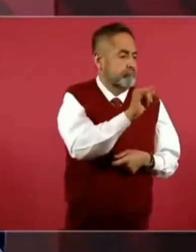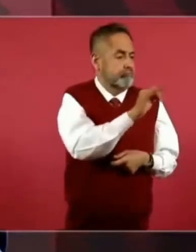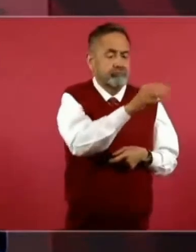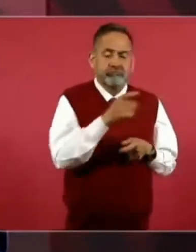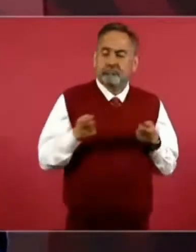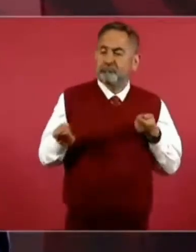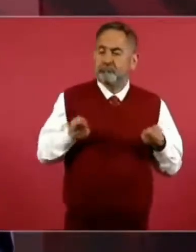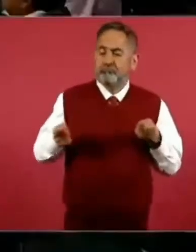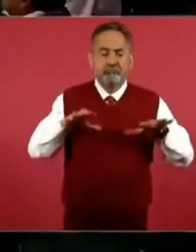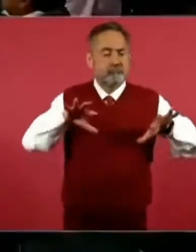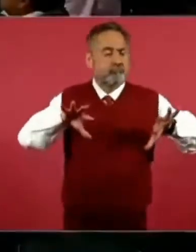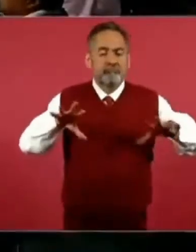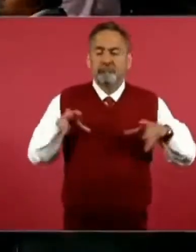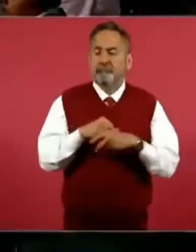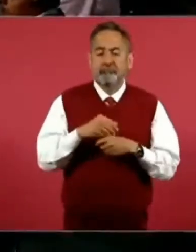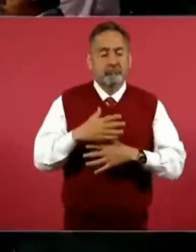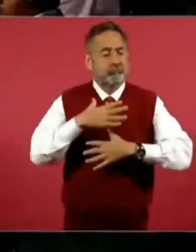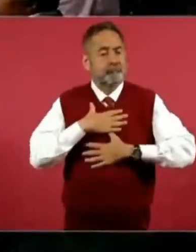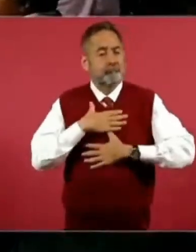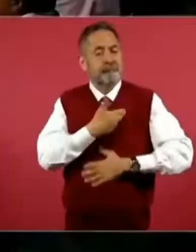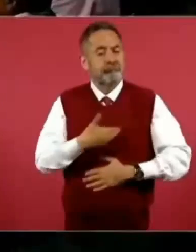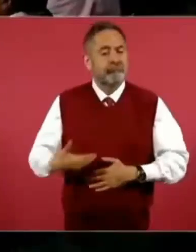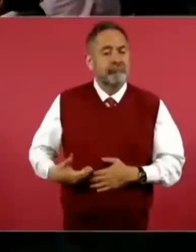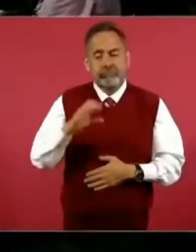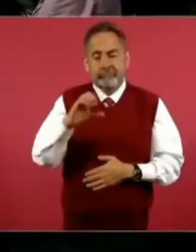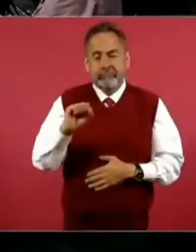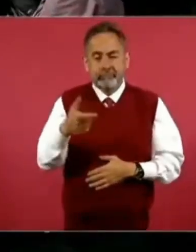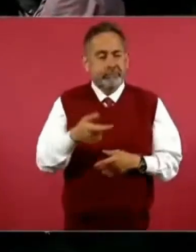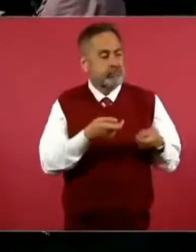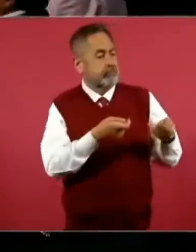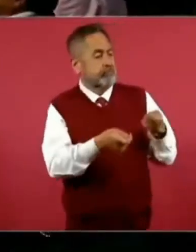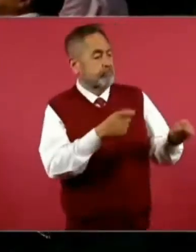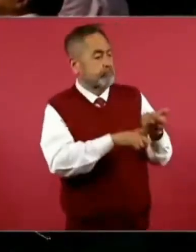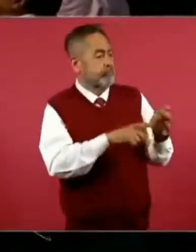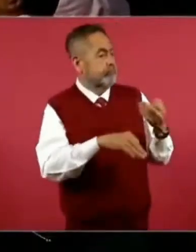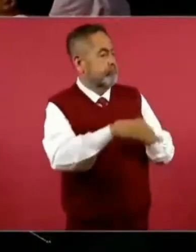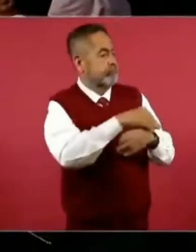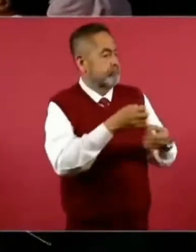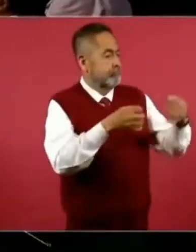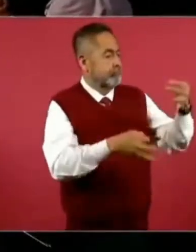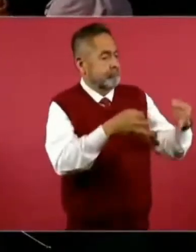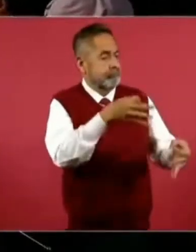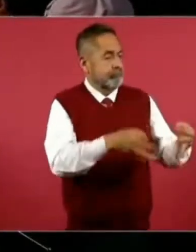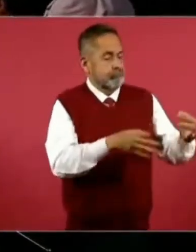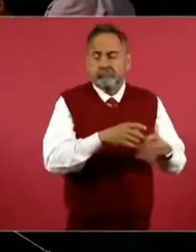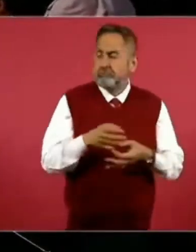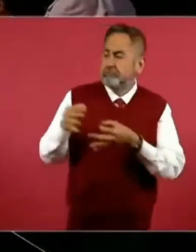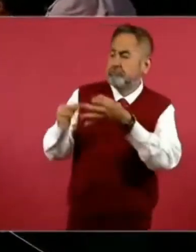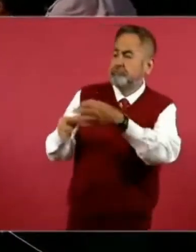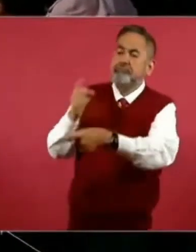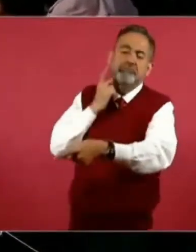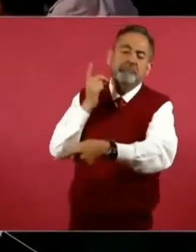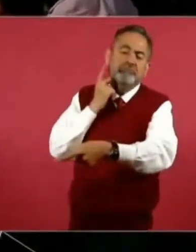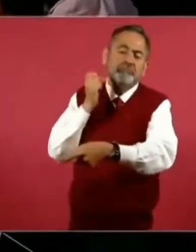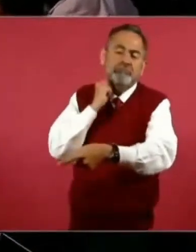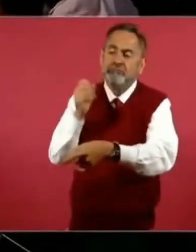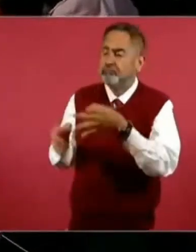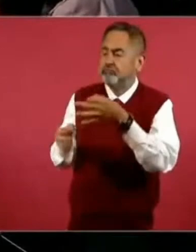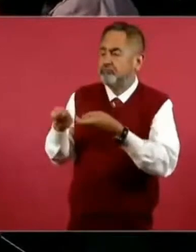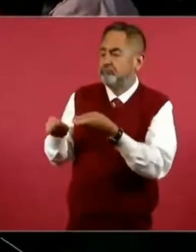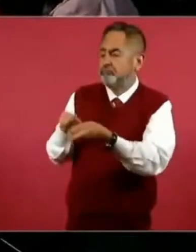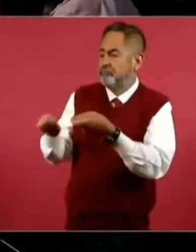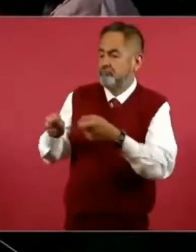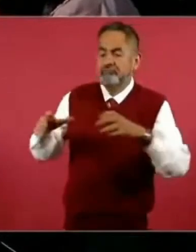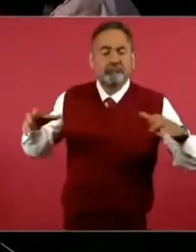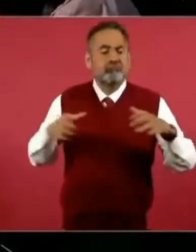control del poder judicial, tiene el control del poder legislativo,